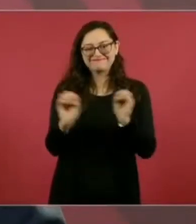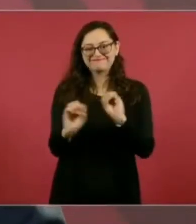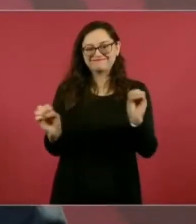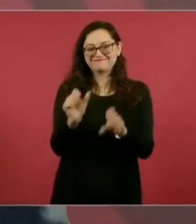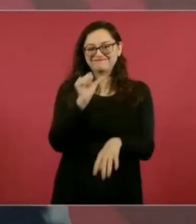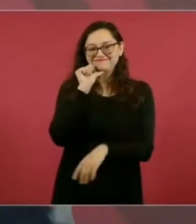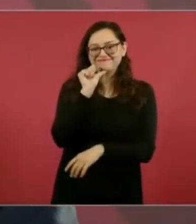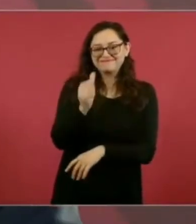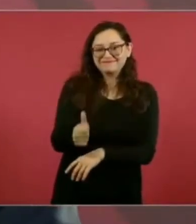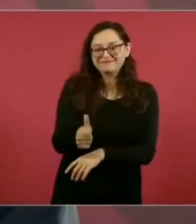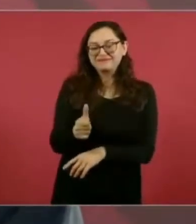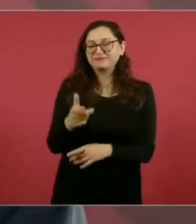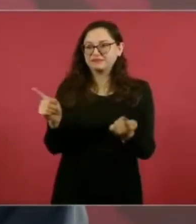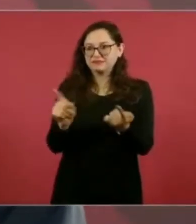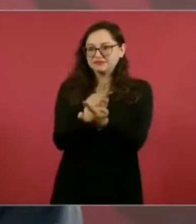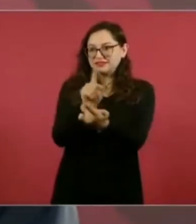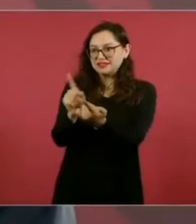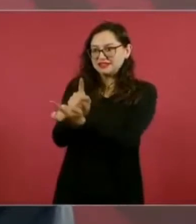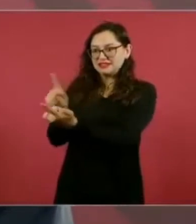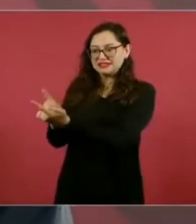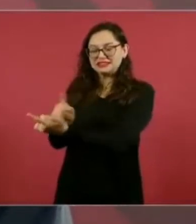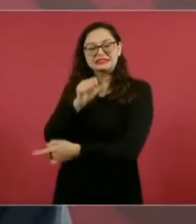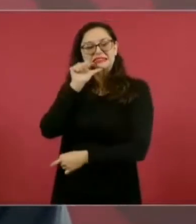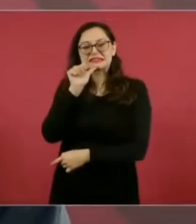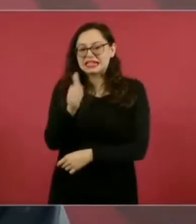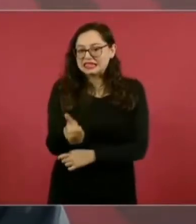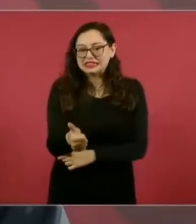que no han recogido los sentimientos del pueblo,